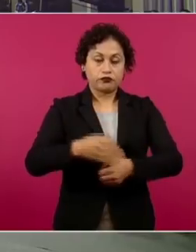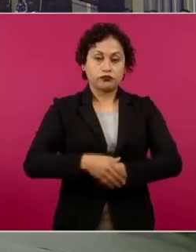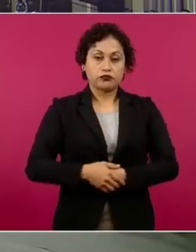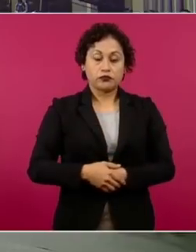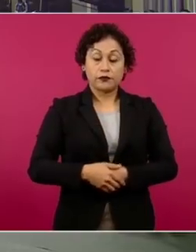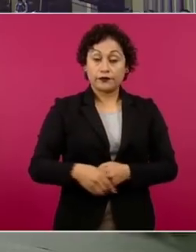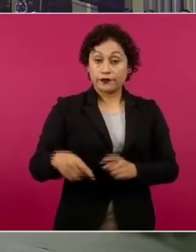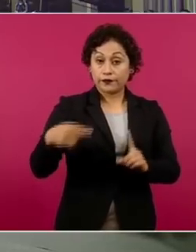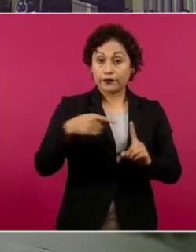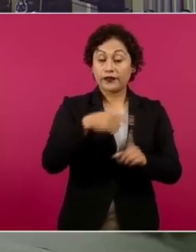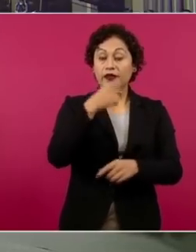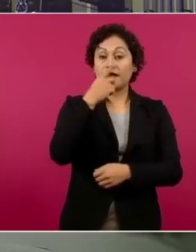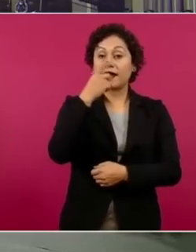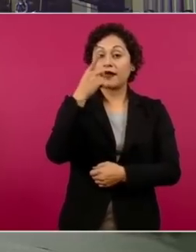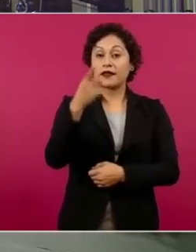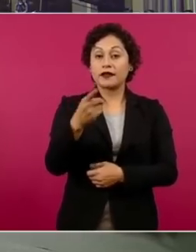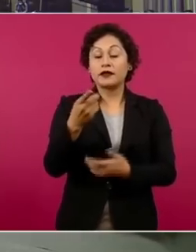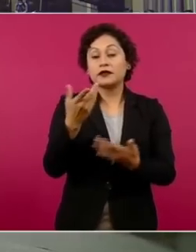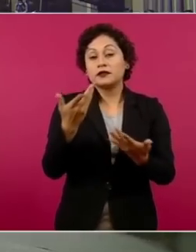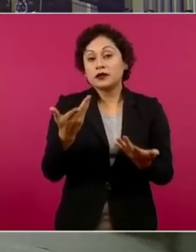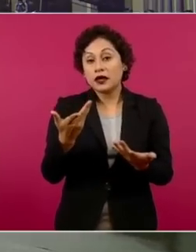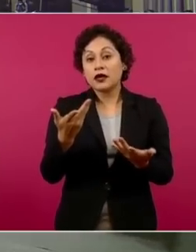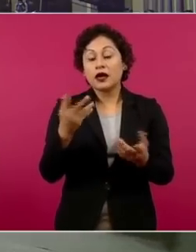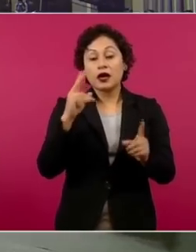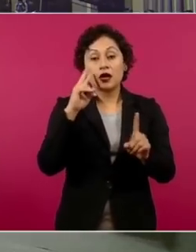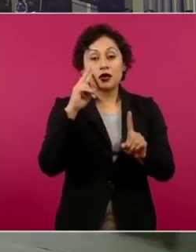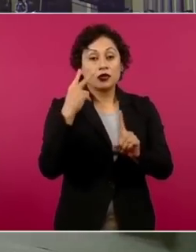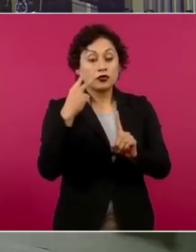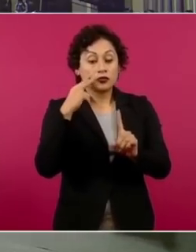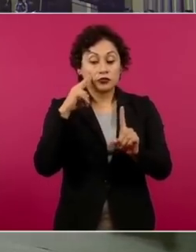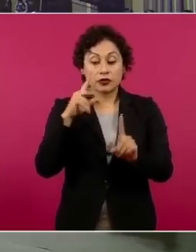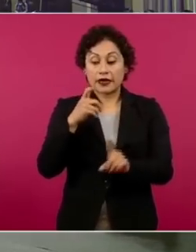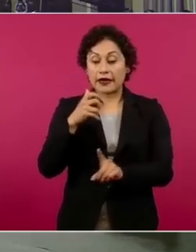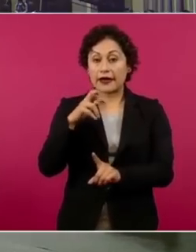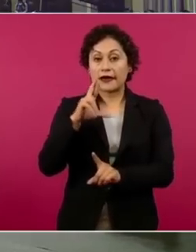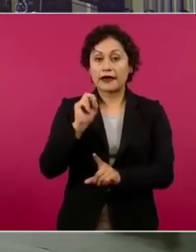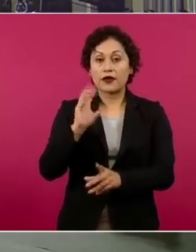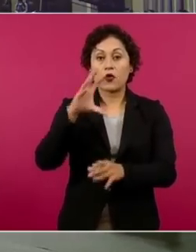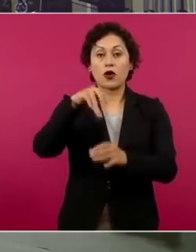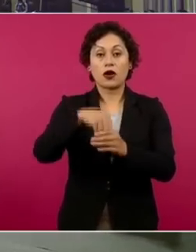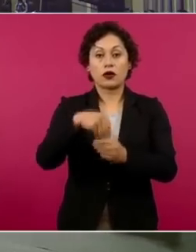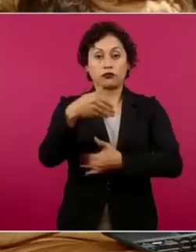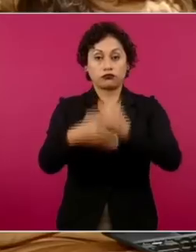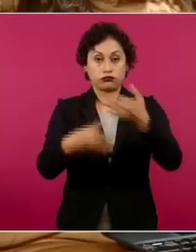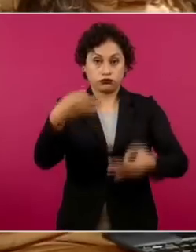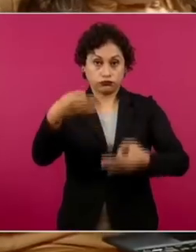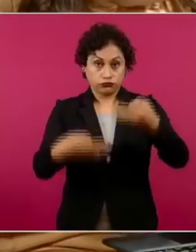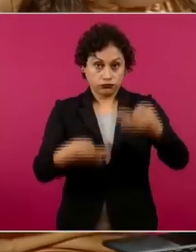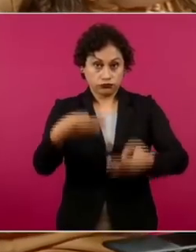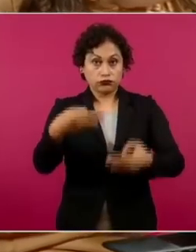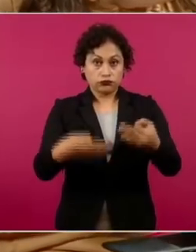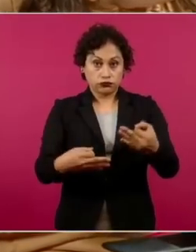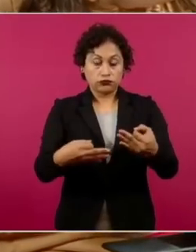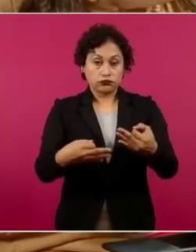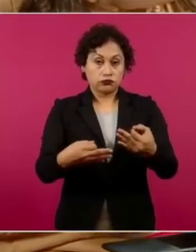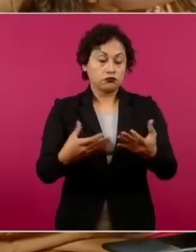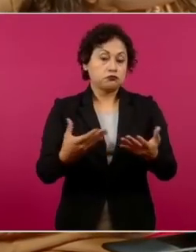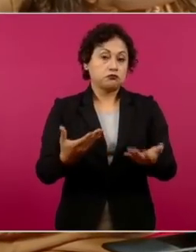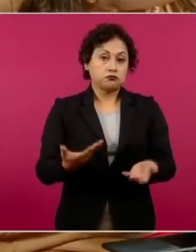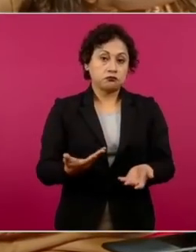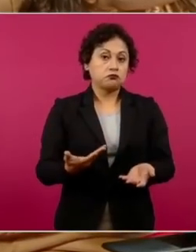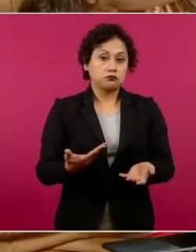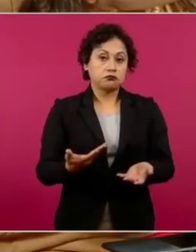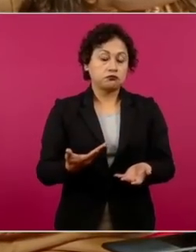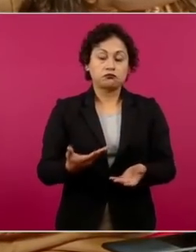que ante la perspectiva, la aplicación de perspectiva de género para llevar este proceso, ha sido negativa la